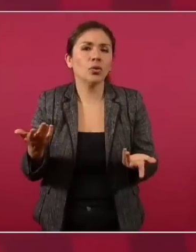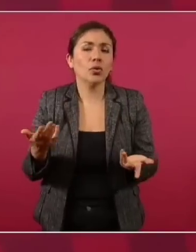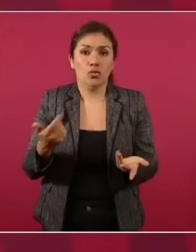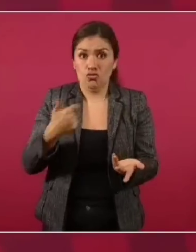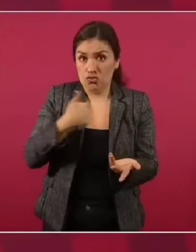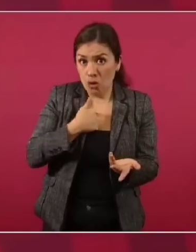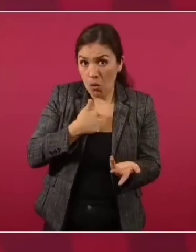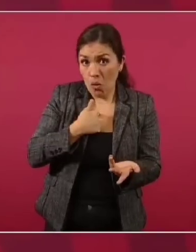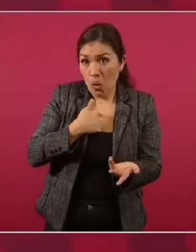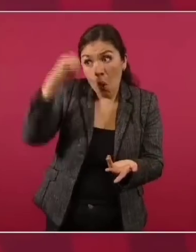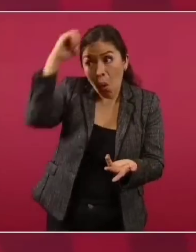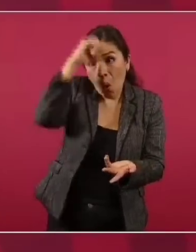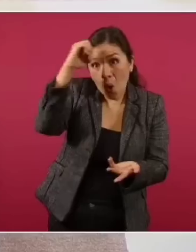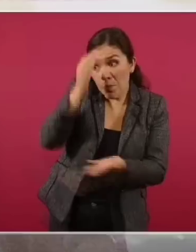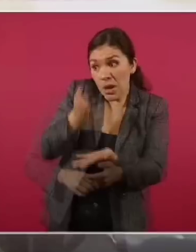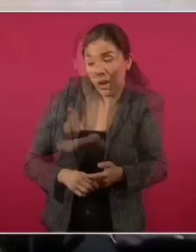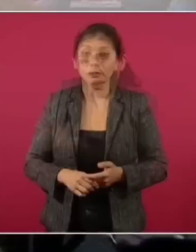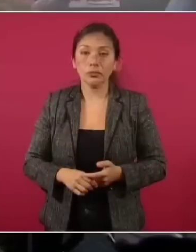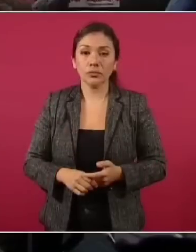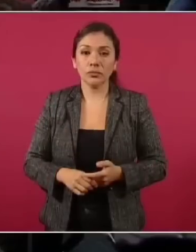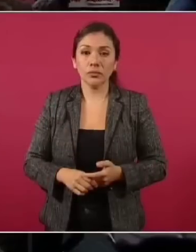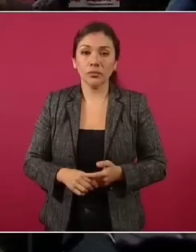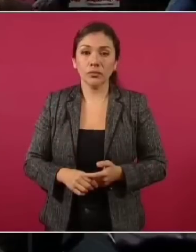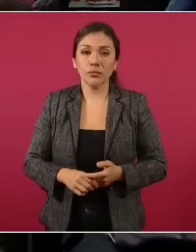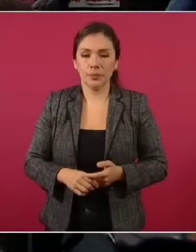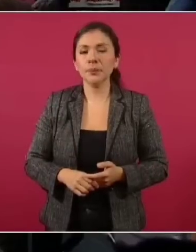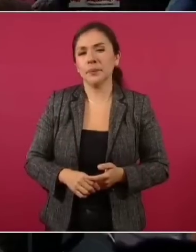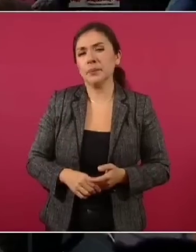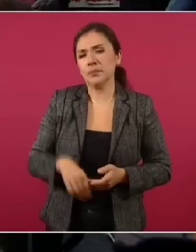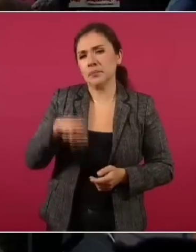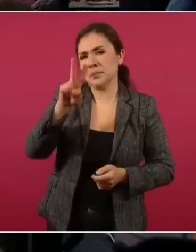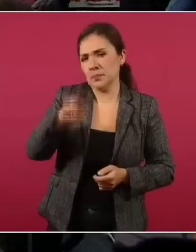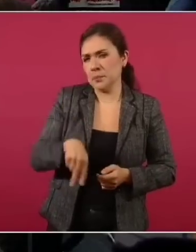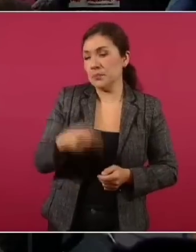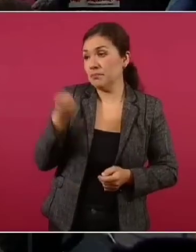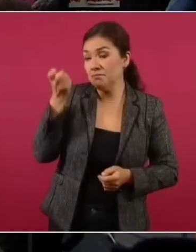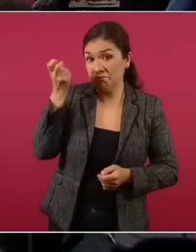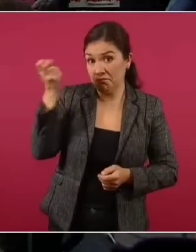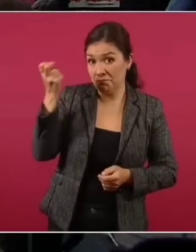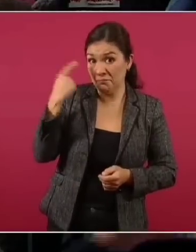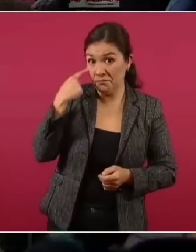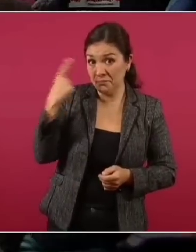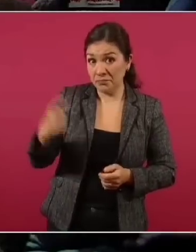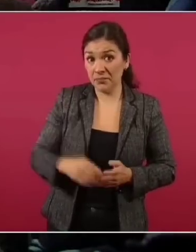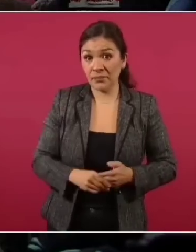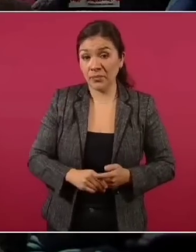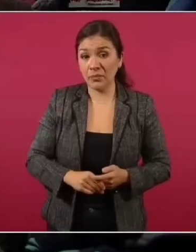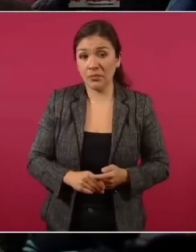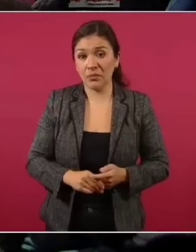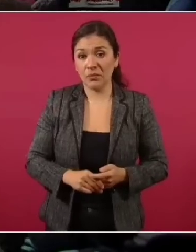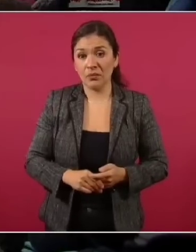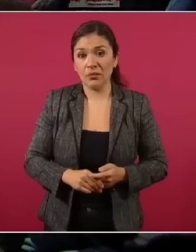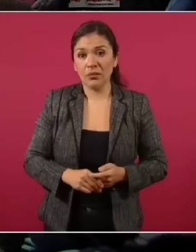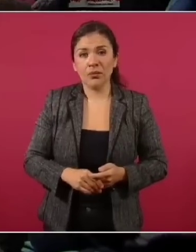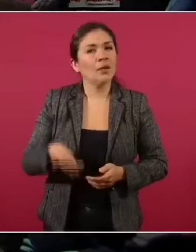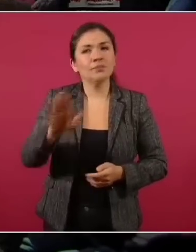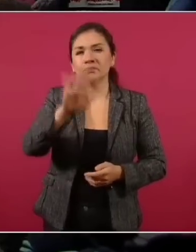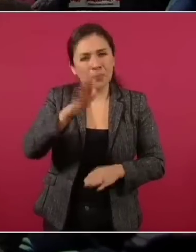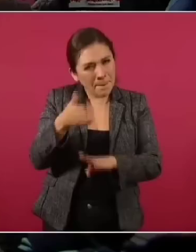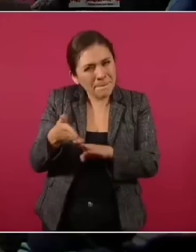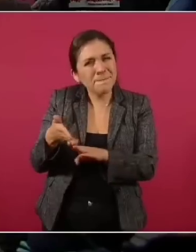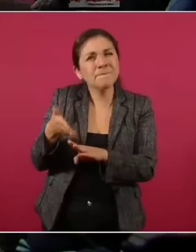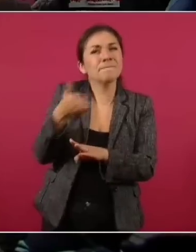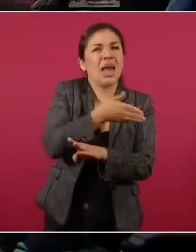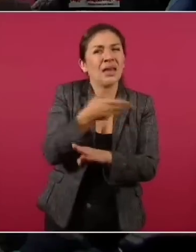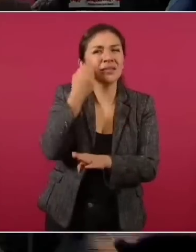opino. Sí, esto es. Sí, pero todavía si nos vamos atrás.